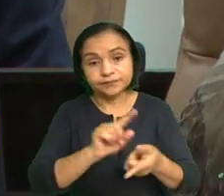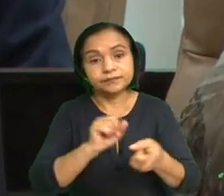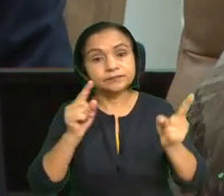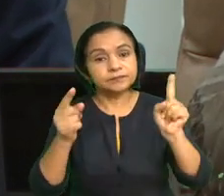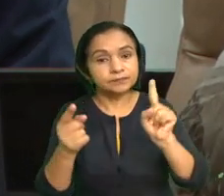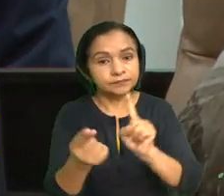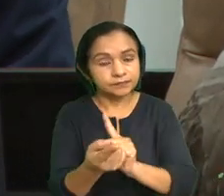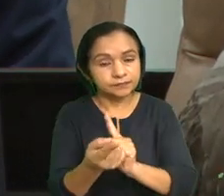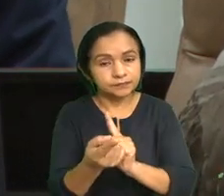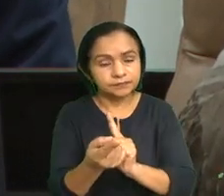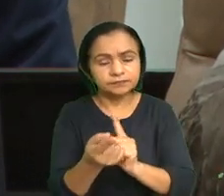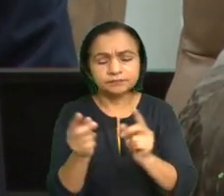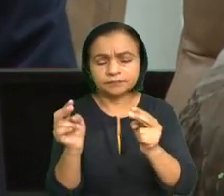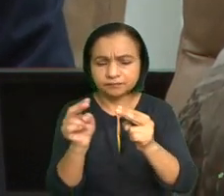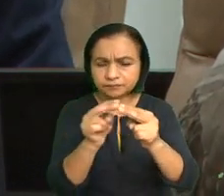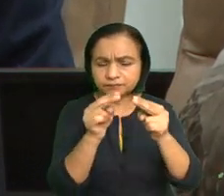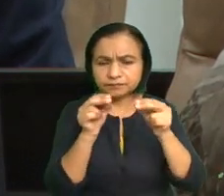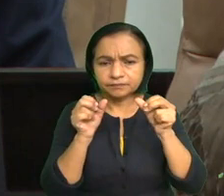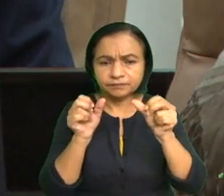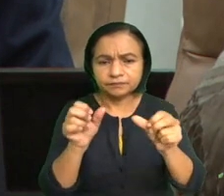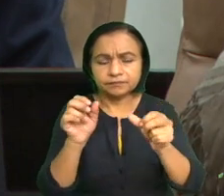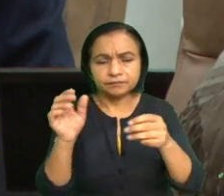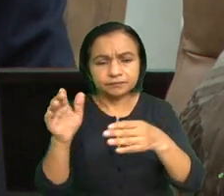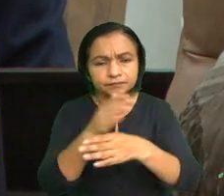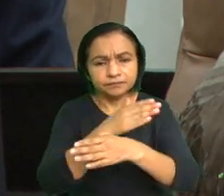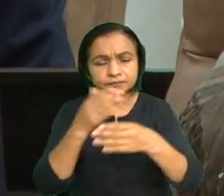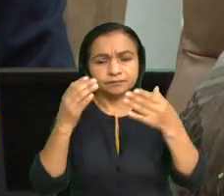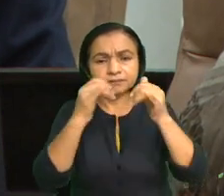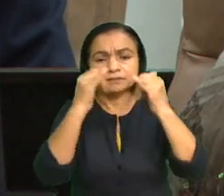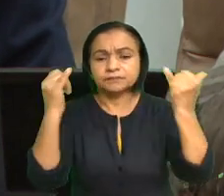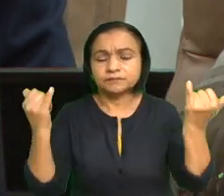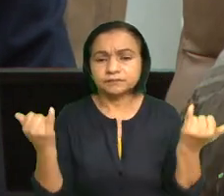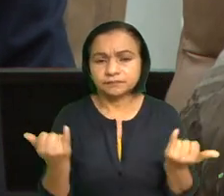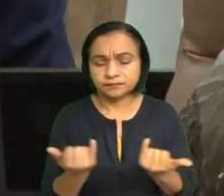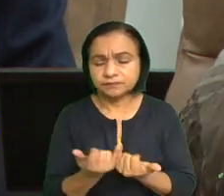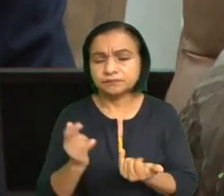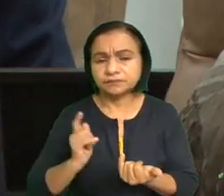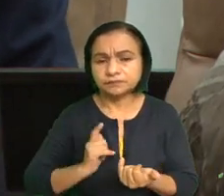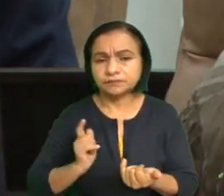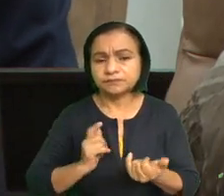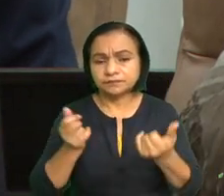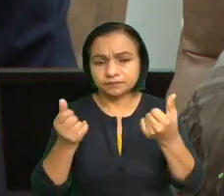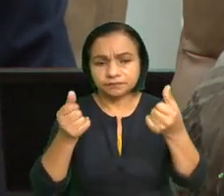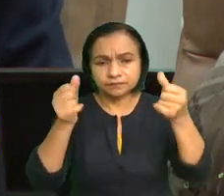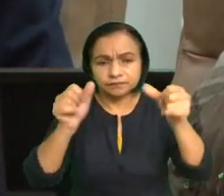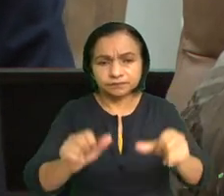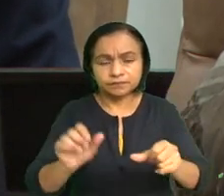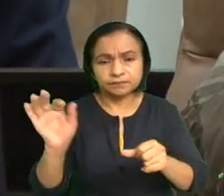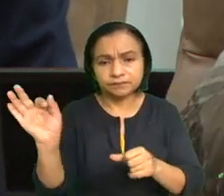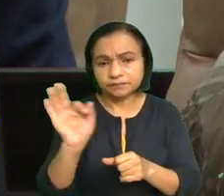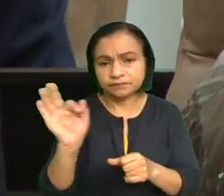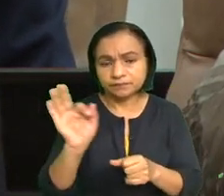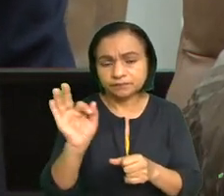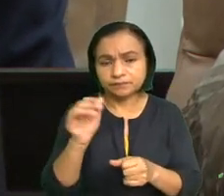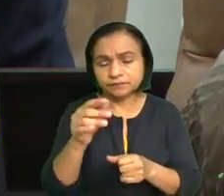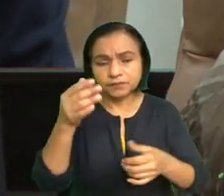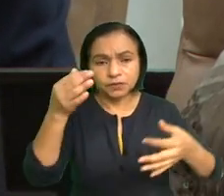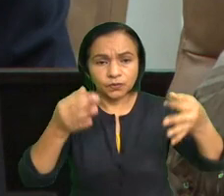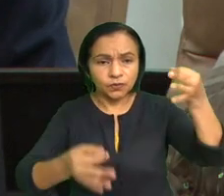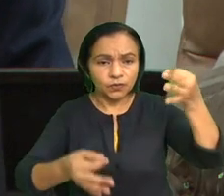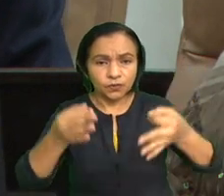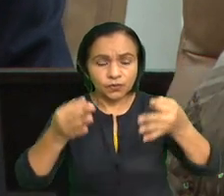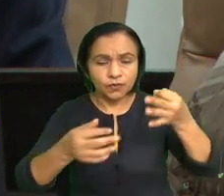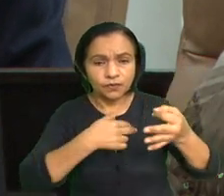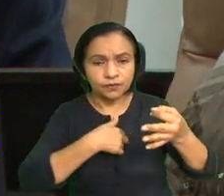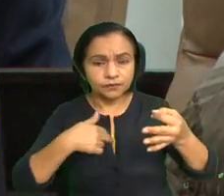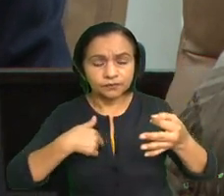está en sintonía con los estándares internacionales, establece mecanismos jurídicos para